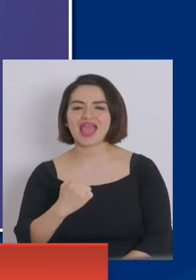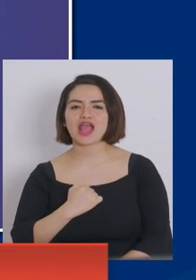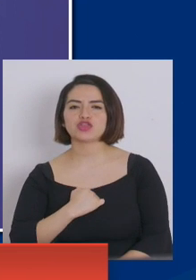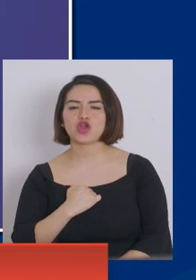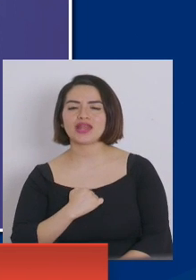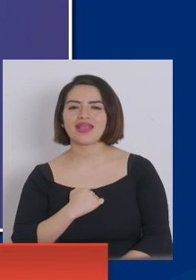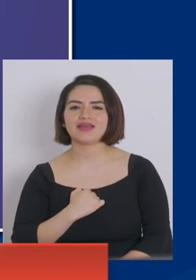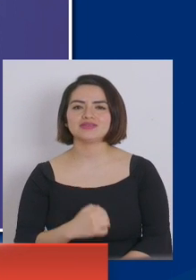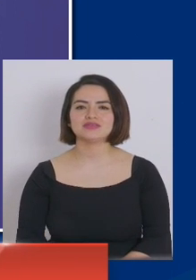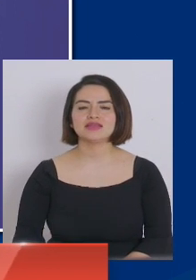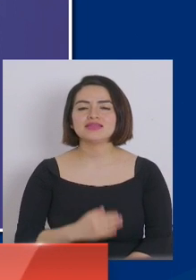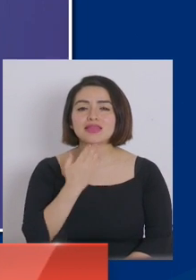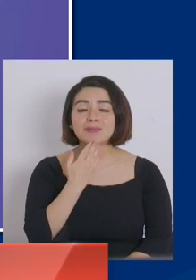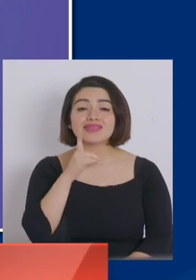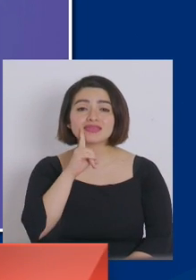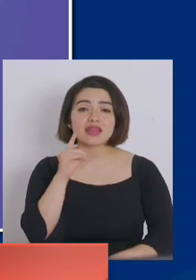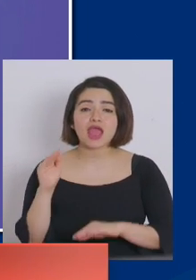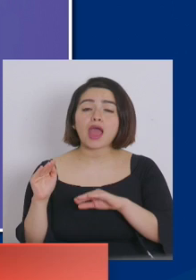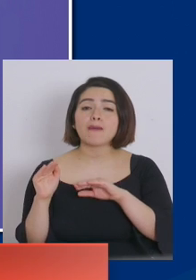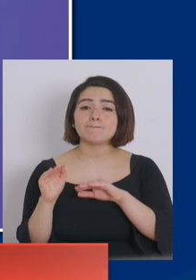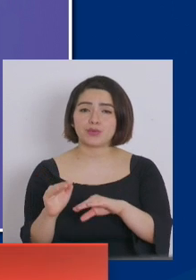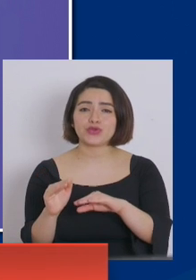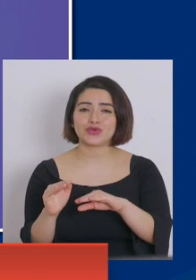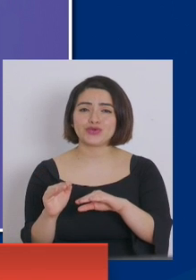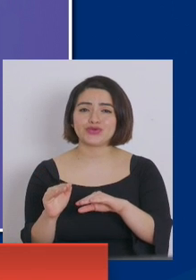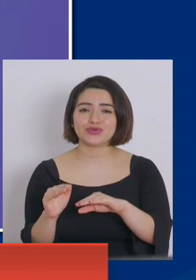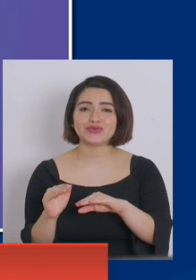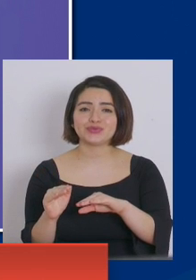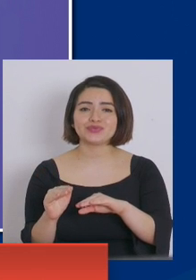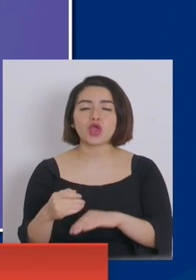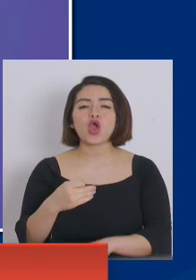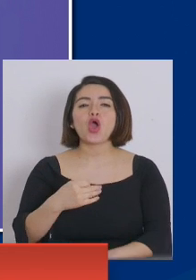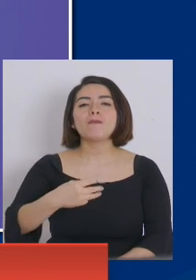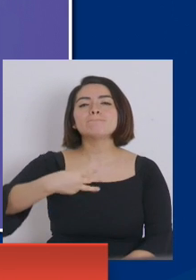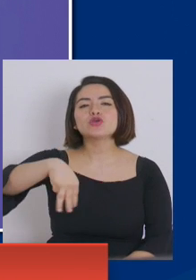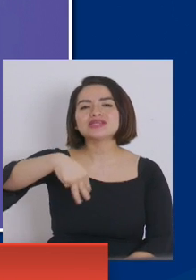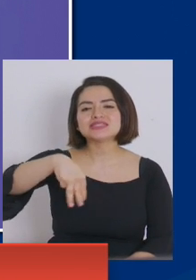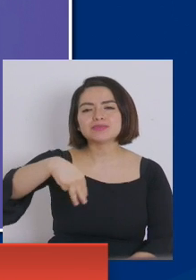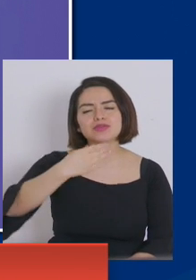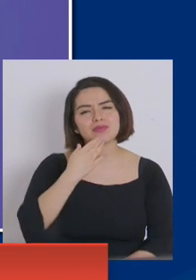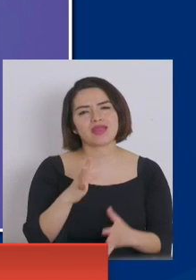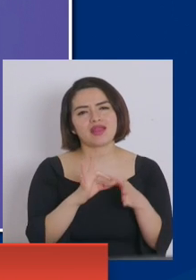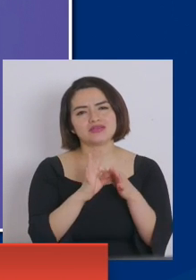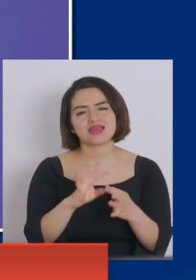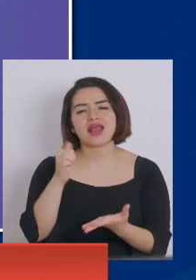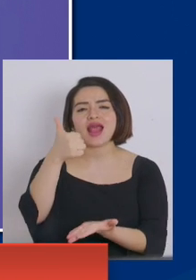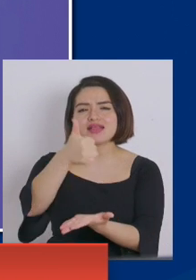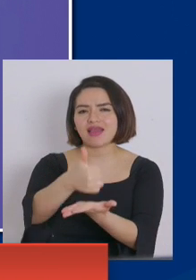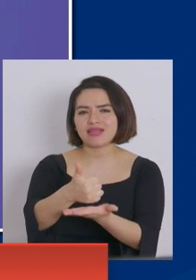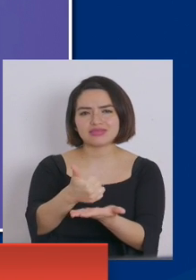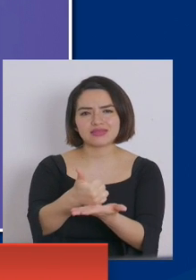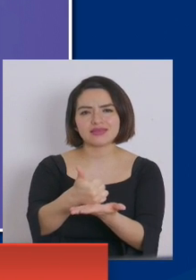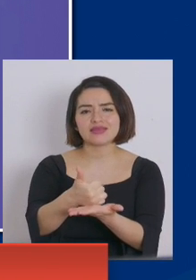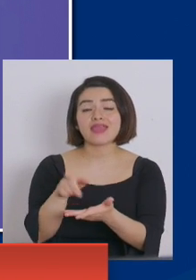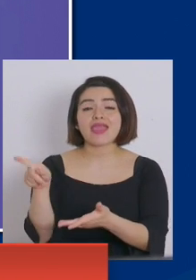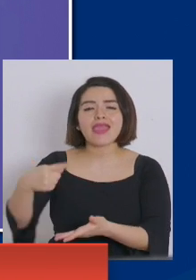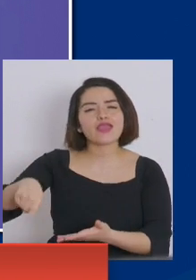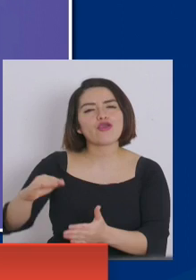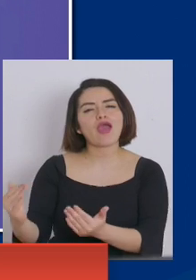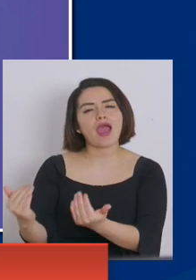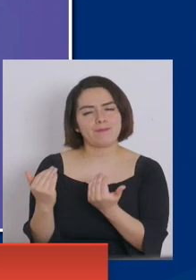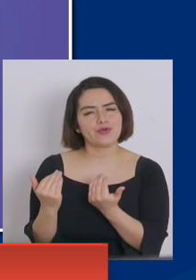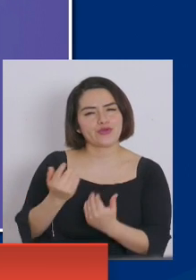y también tienen el apoyo en gran parte de los municipios. Aprovecho a agradecer a los alcaldes que nos han brindado el apoyo,